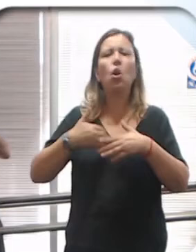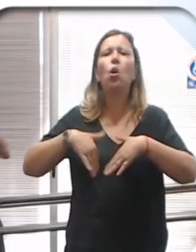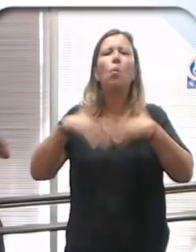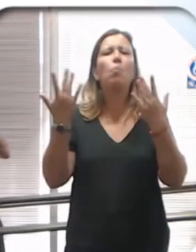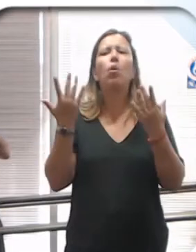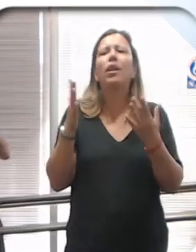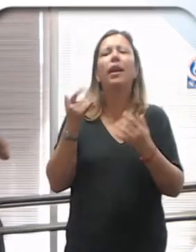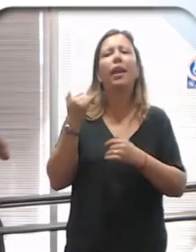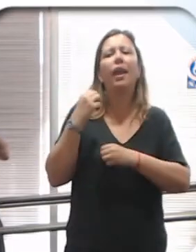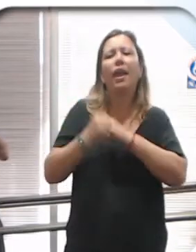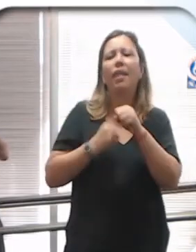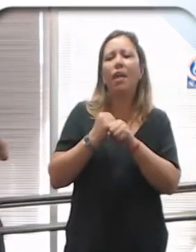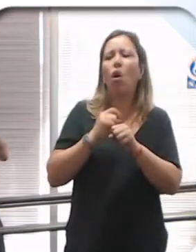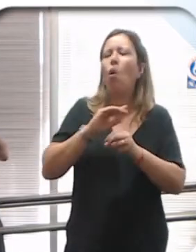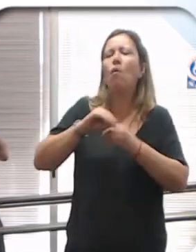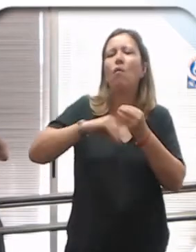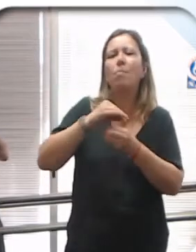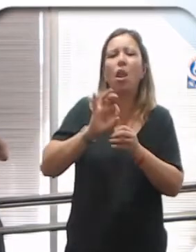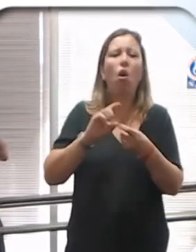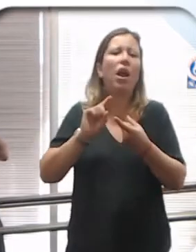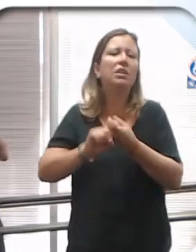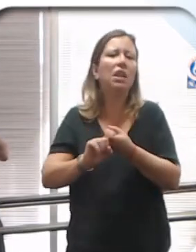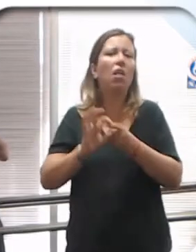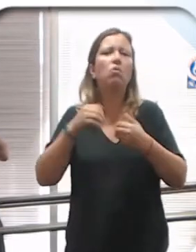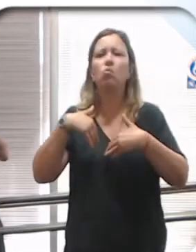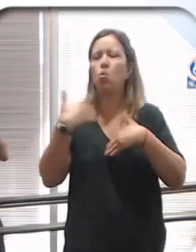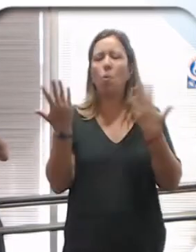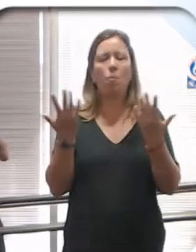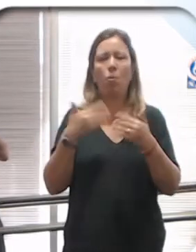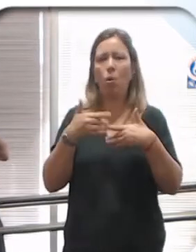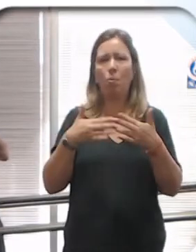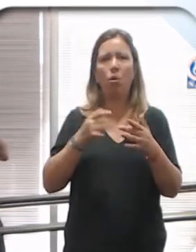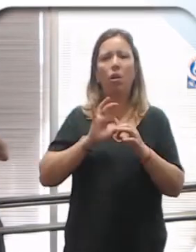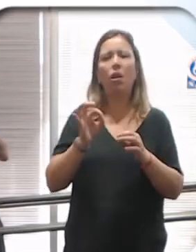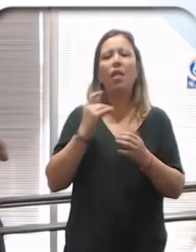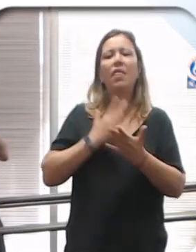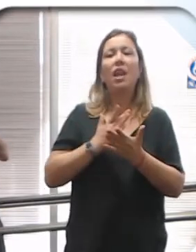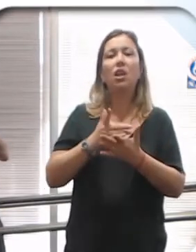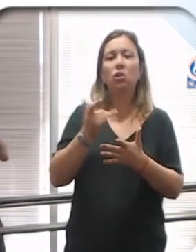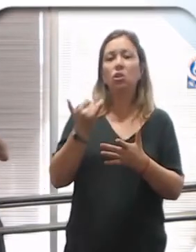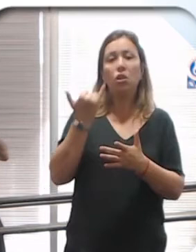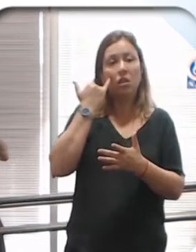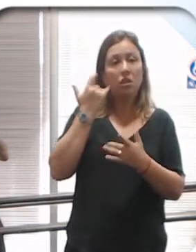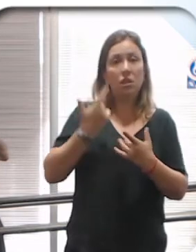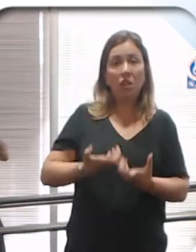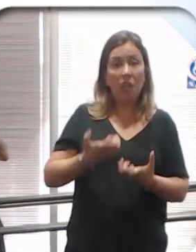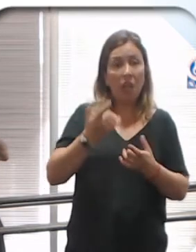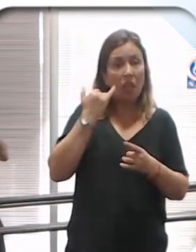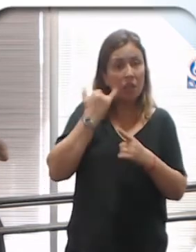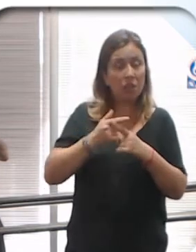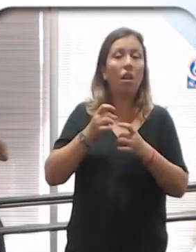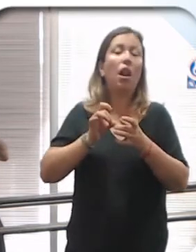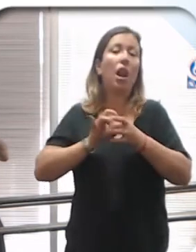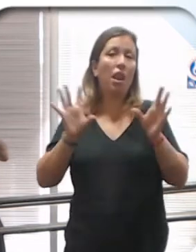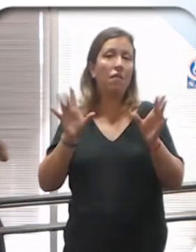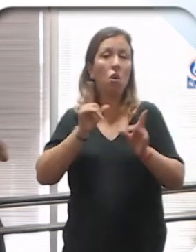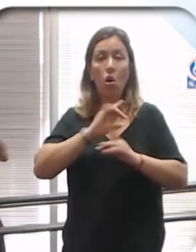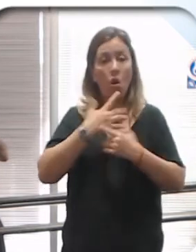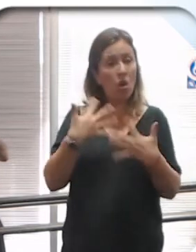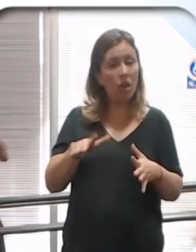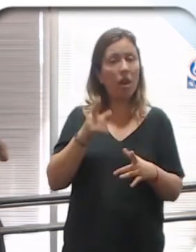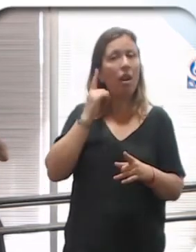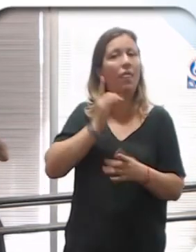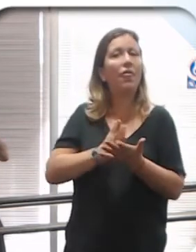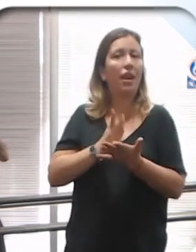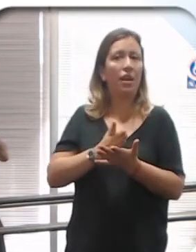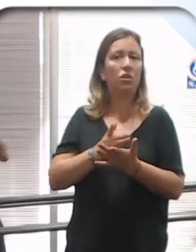edad, el estado civil, la forma de familia que tengas. Derecho a no tener relaciones sexuales si no las deseas o si así lo has decidido. Derecho a vivir